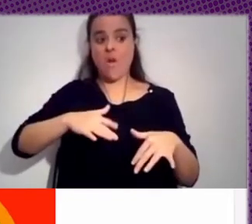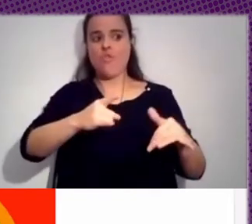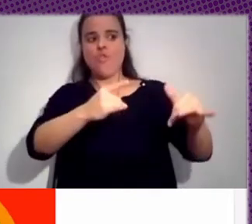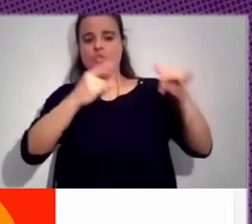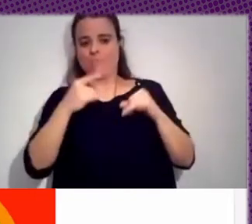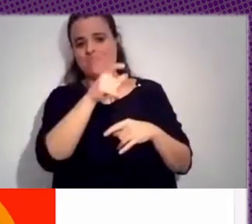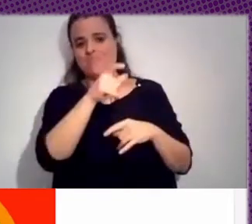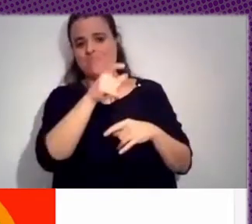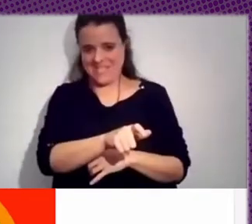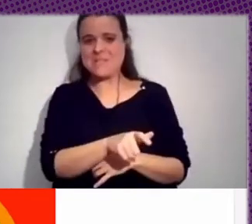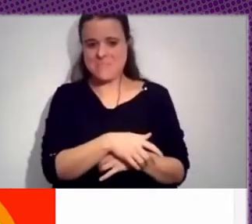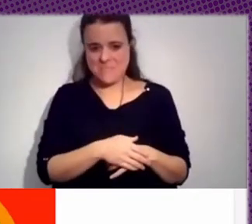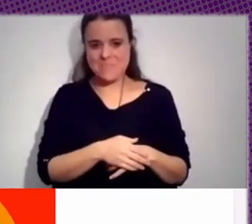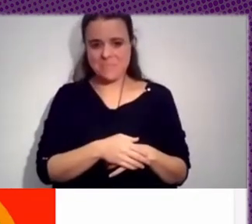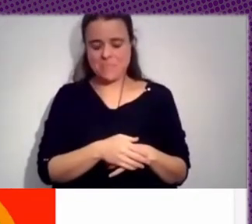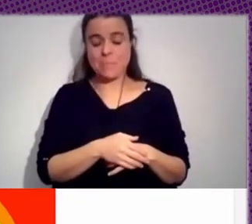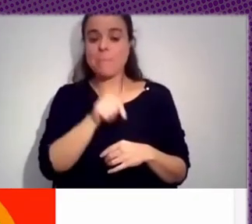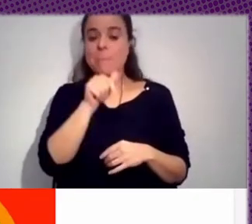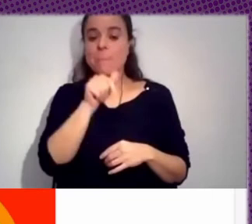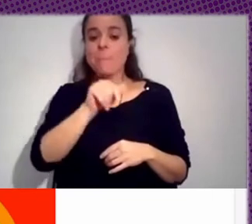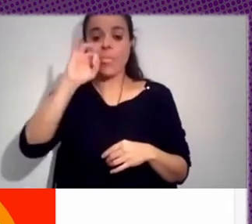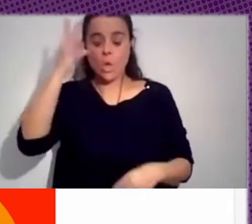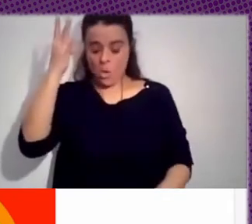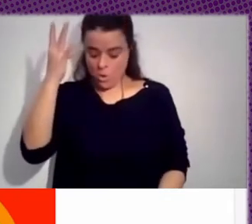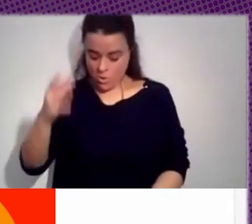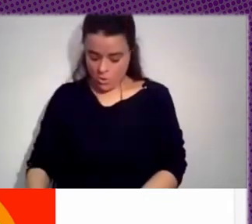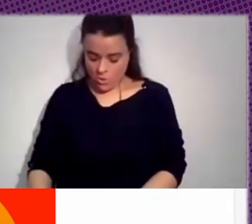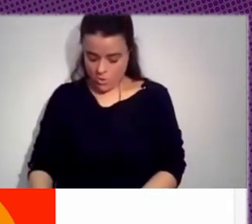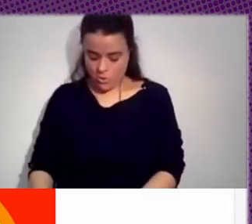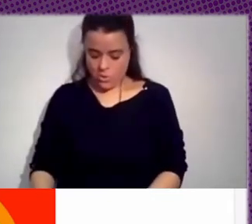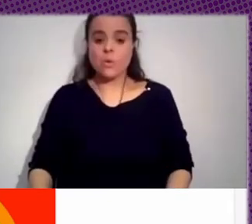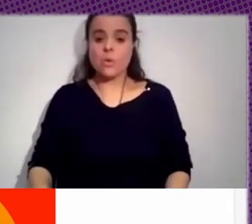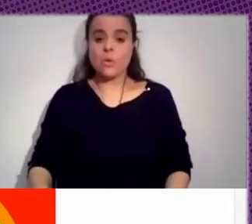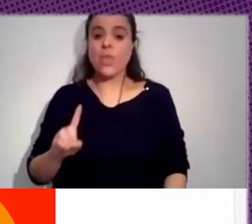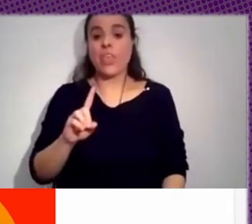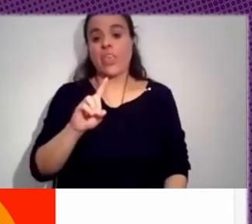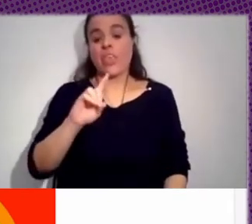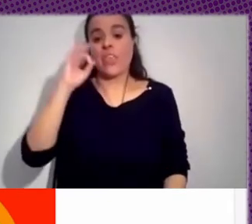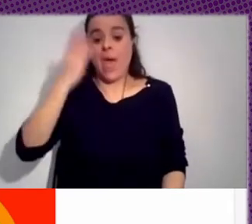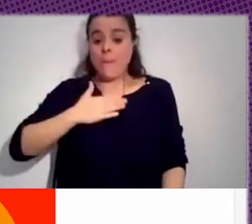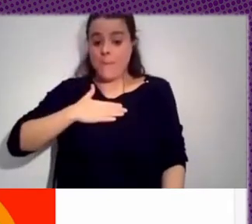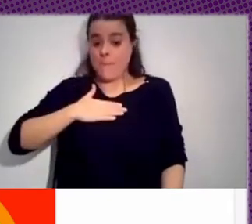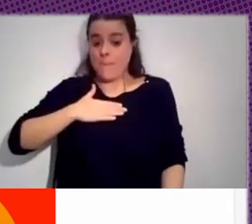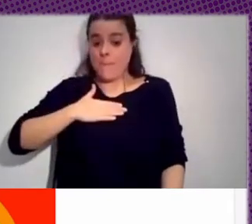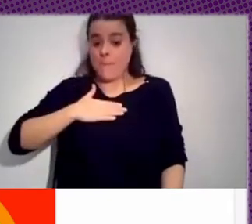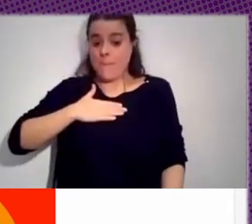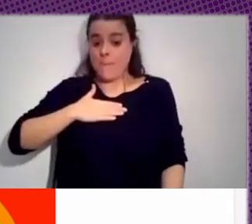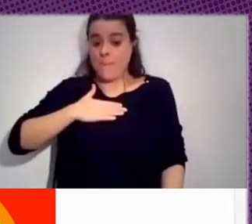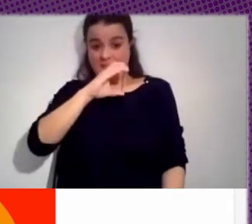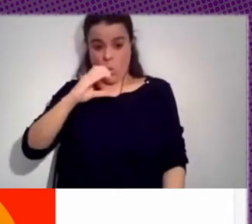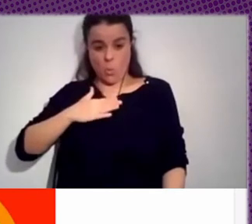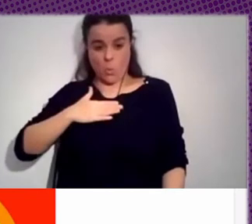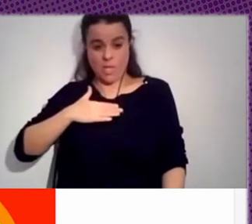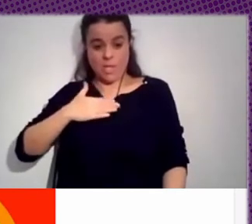gente, ¿no? Entonces, esta es una idea que estaba ahí flotando y el primer propósito de esta cuenta de Twitter era bombardear con esta idea para que todo el